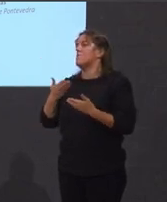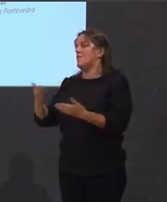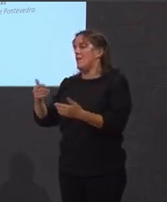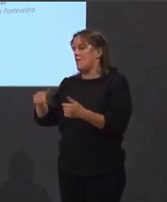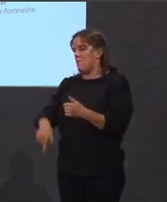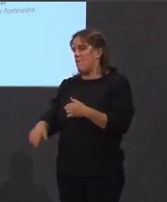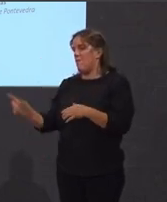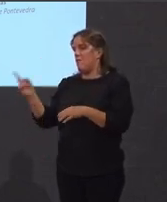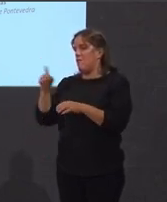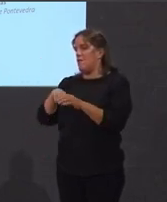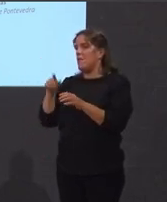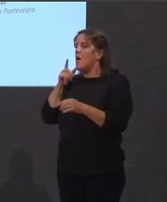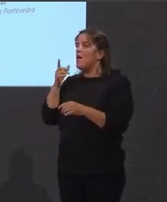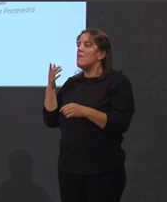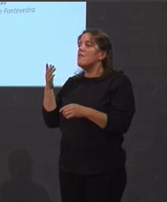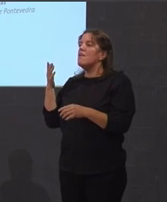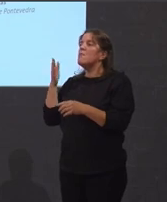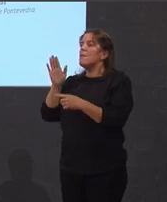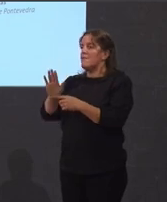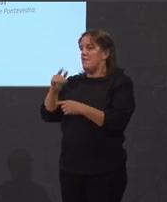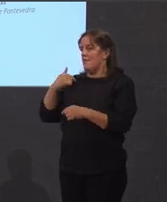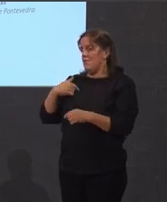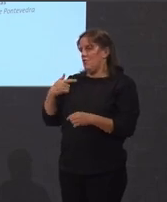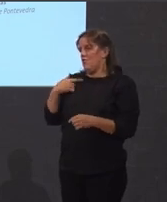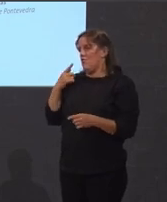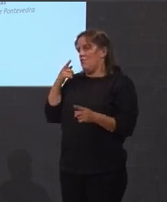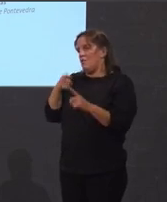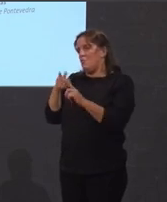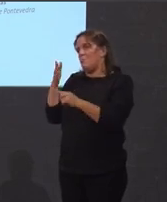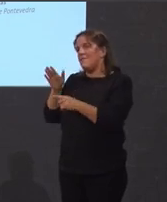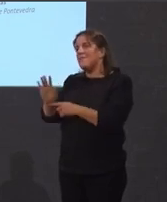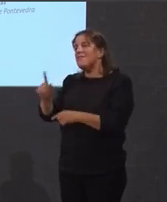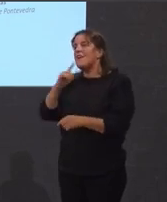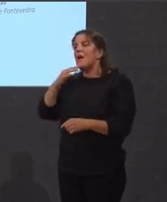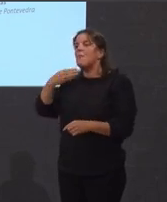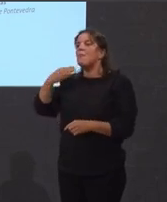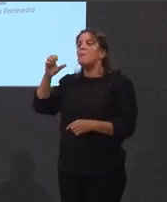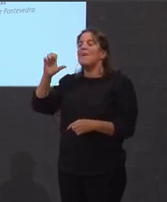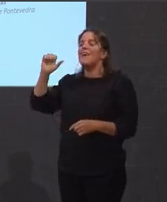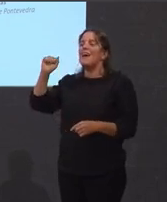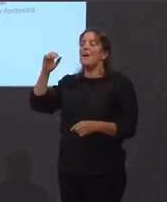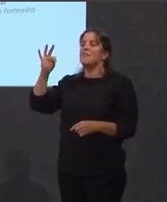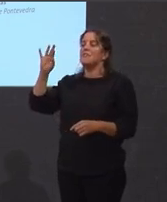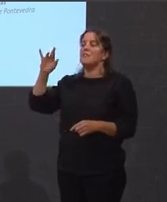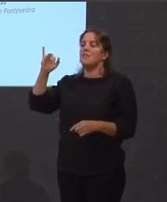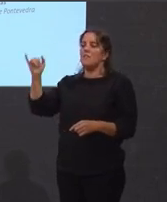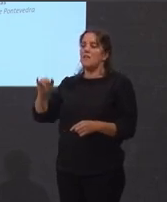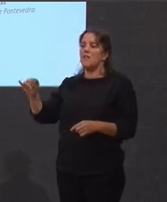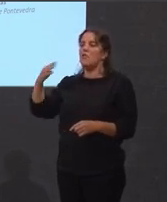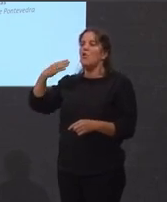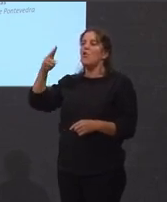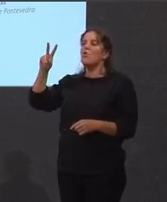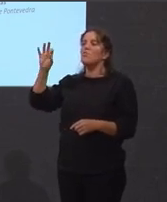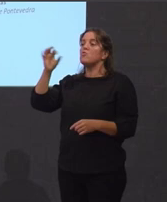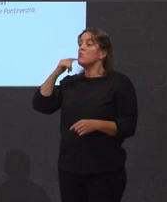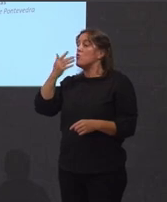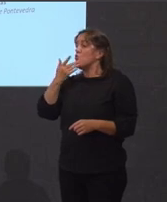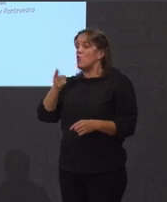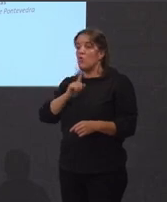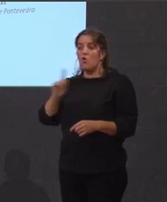edición para presentar a Beatriz Busto, a que eu non coñecía,